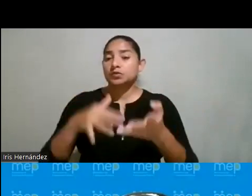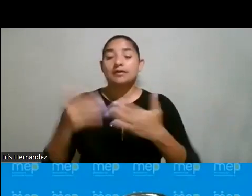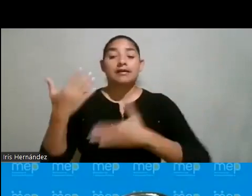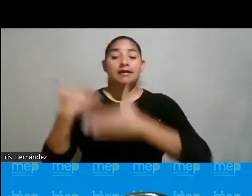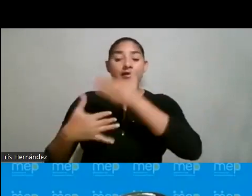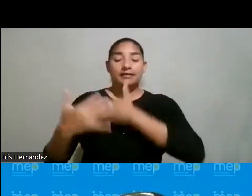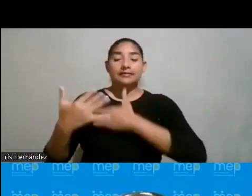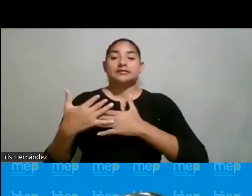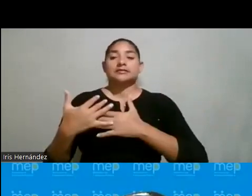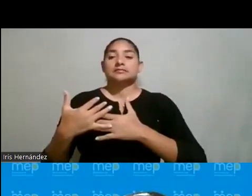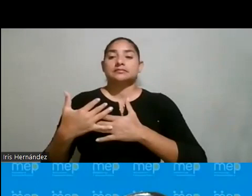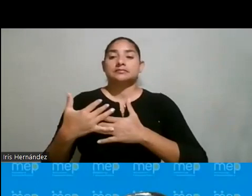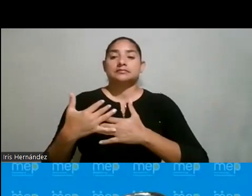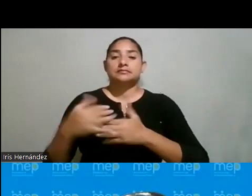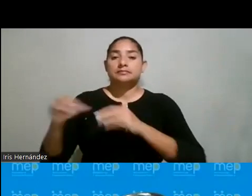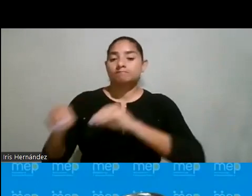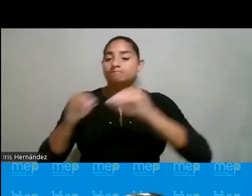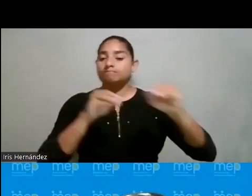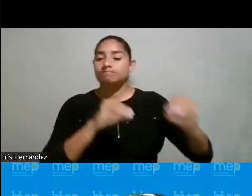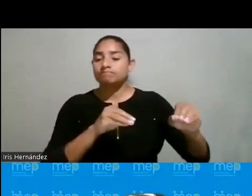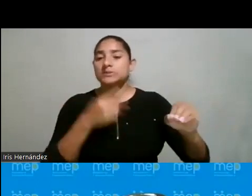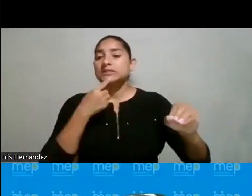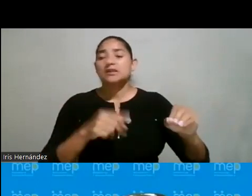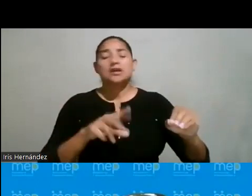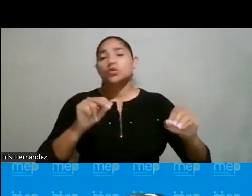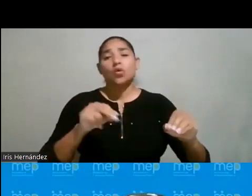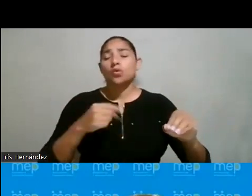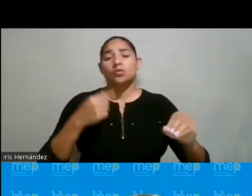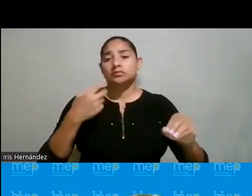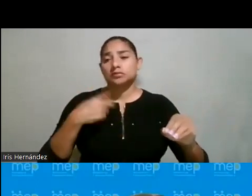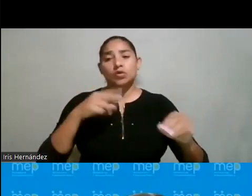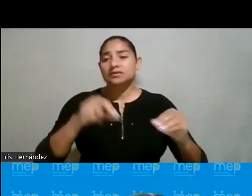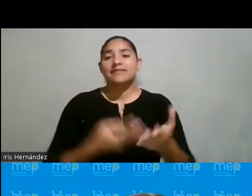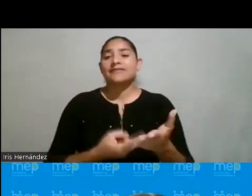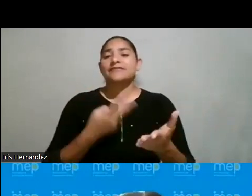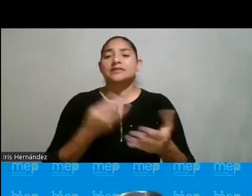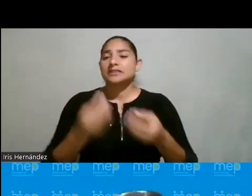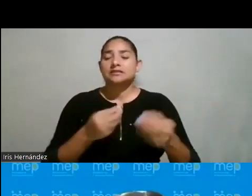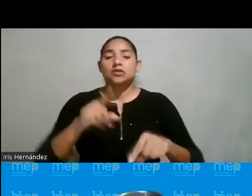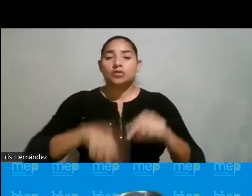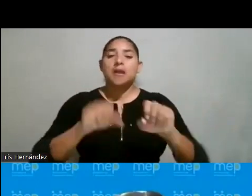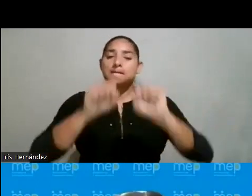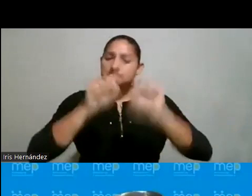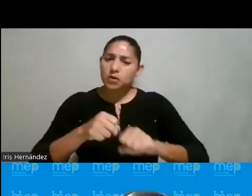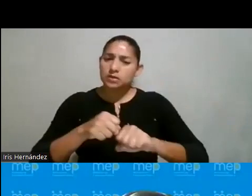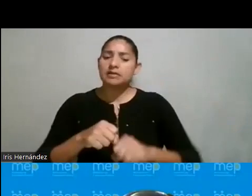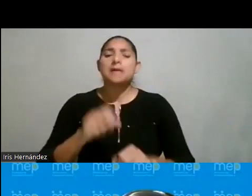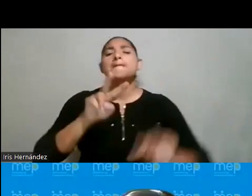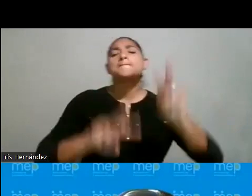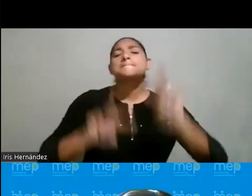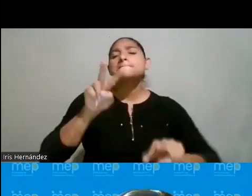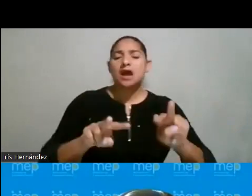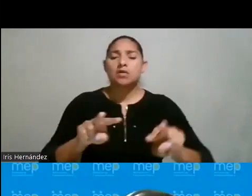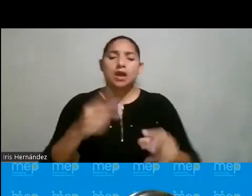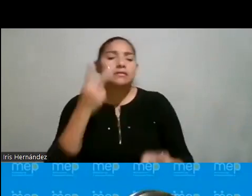¿verdad? En este transitar lo decía, lo que yo, lo que no se vale es que no nos den la posibilidad de valorar esto, de